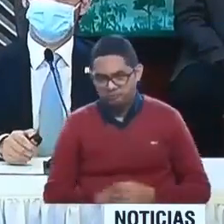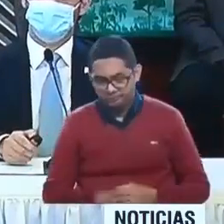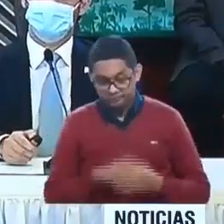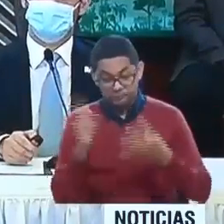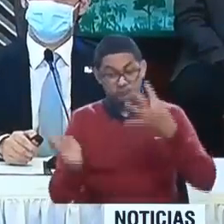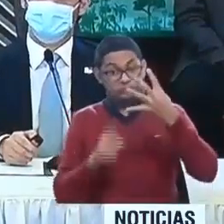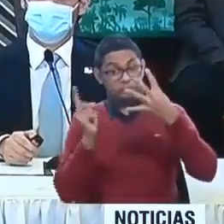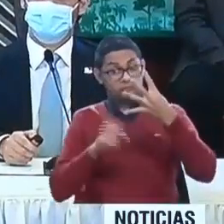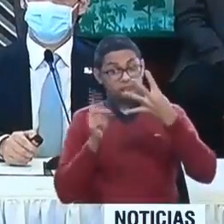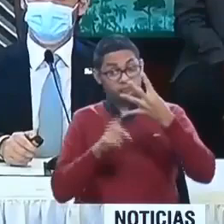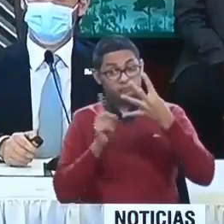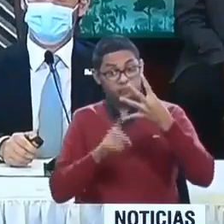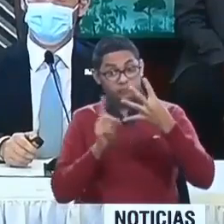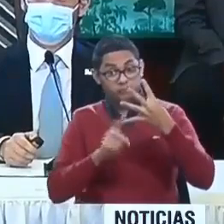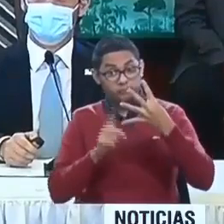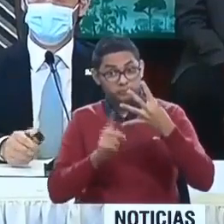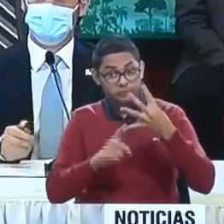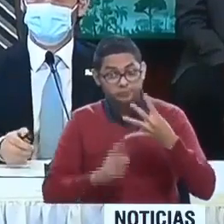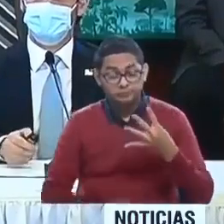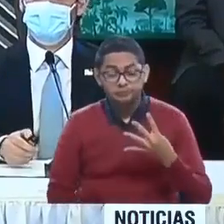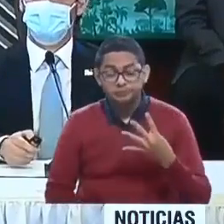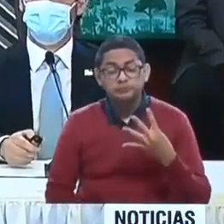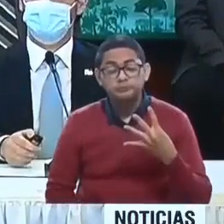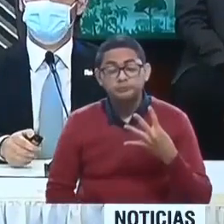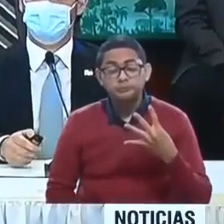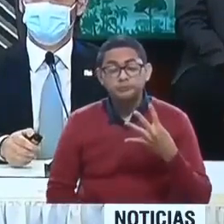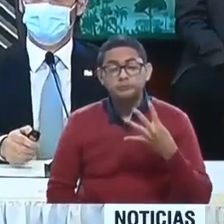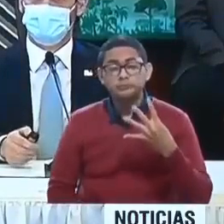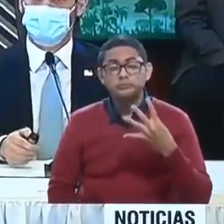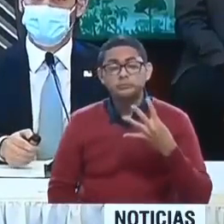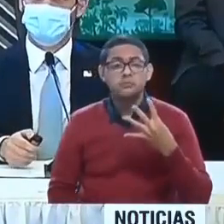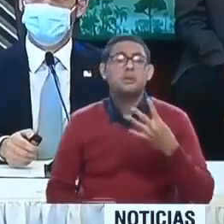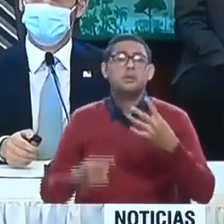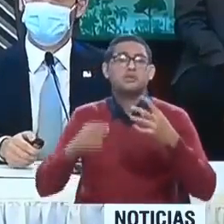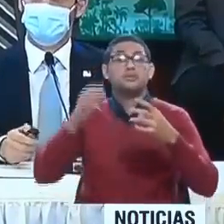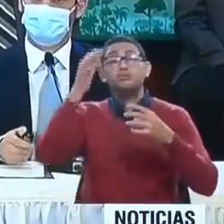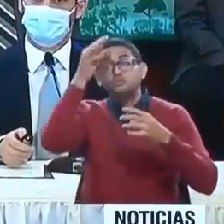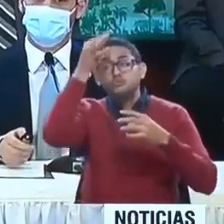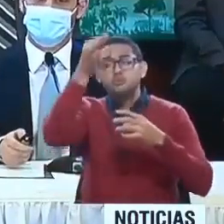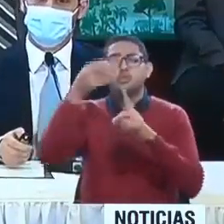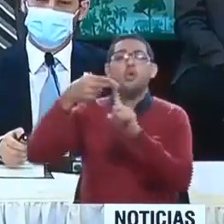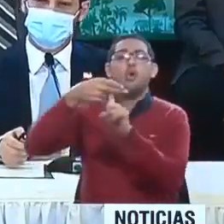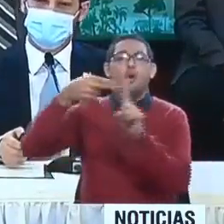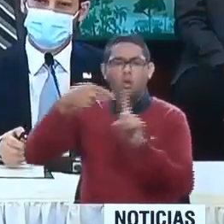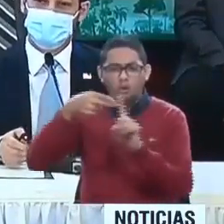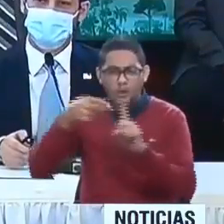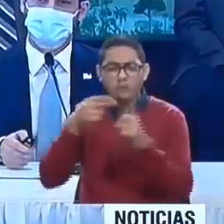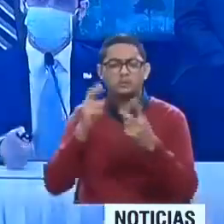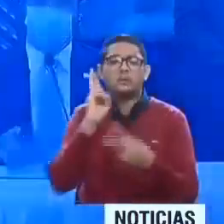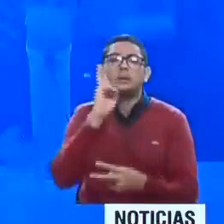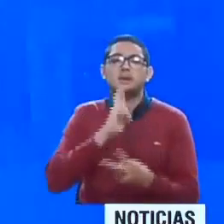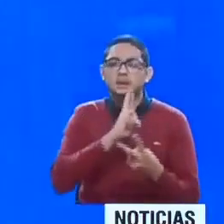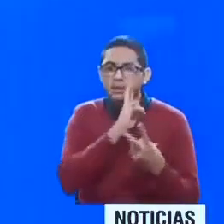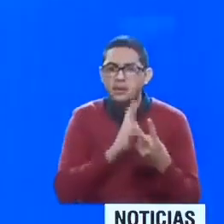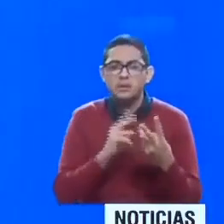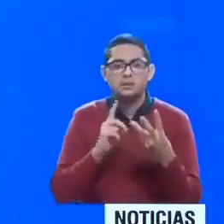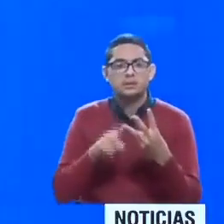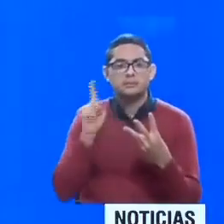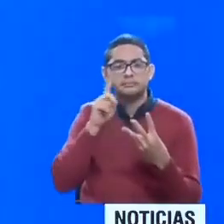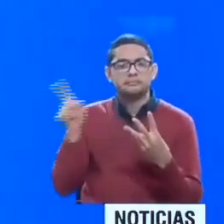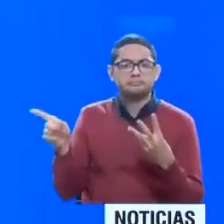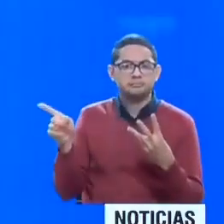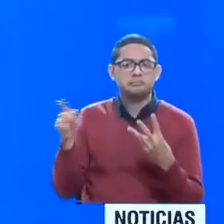conlleva la apertura de hoteles, restaurantes y el